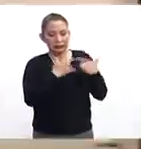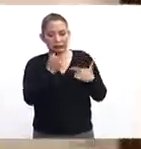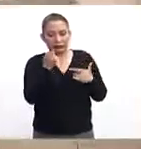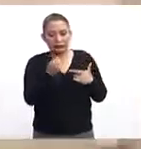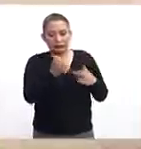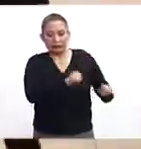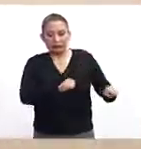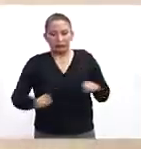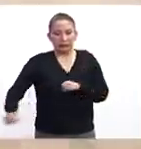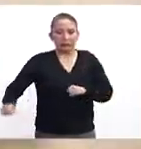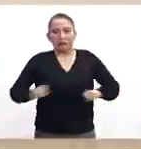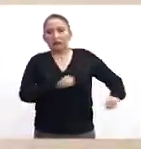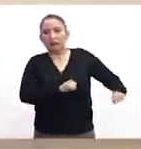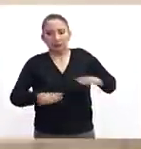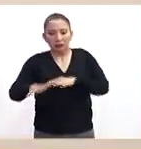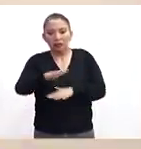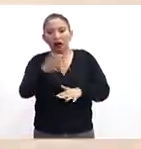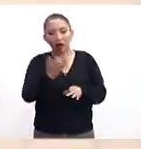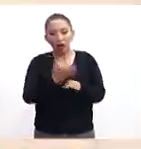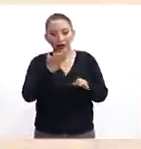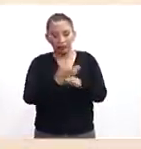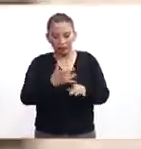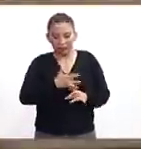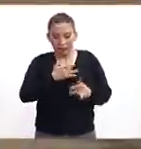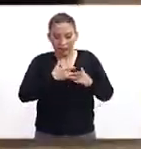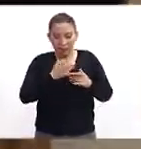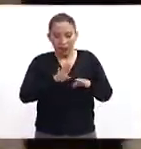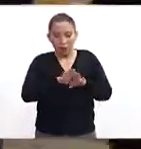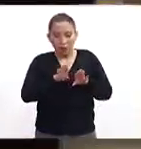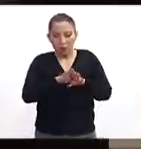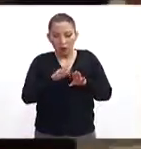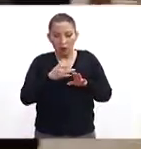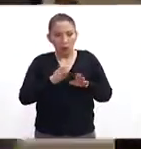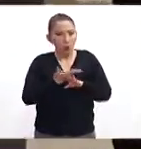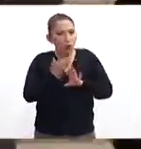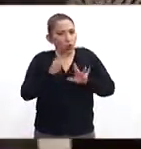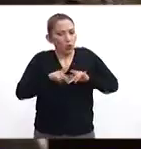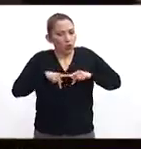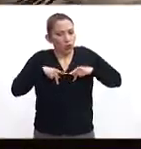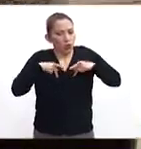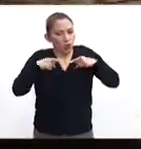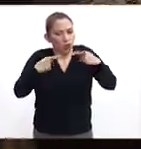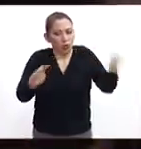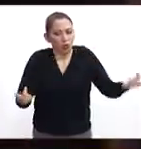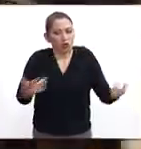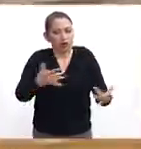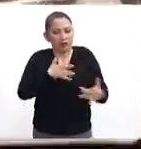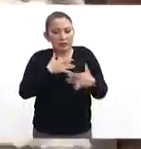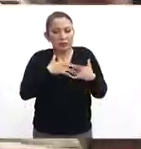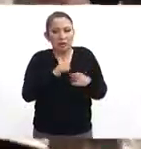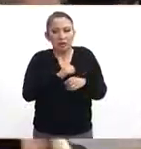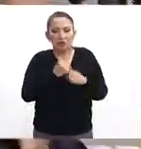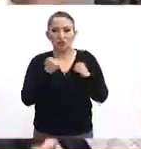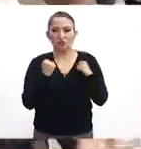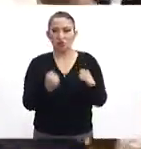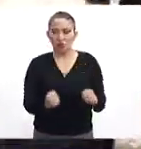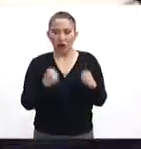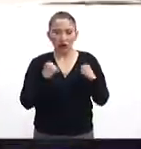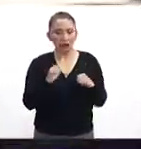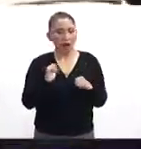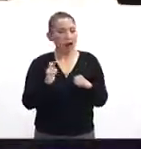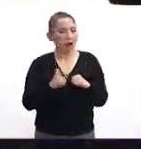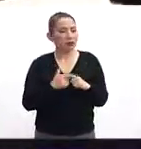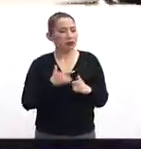este sismo, ahorita nos encontramos en un estado de hipersensibilidad. Es decir, algún movimiento que